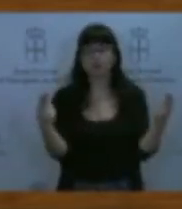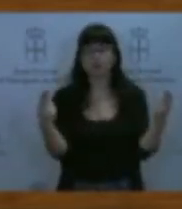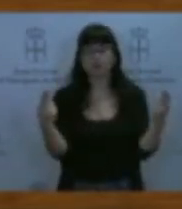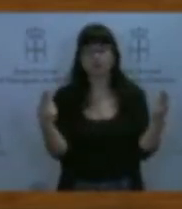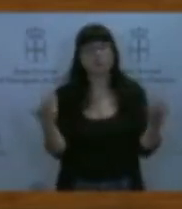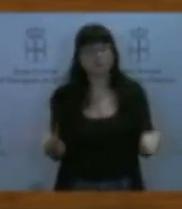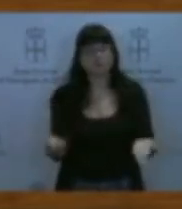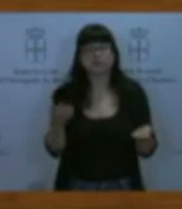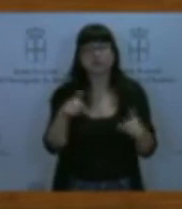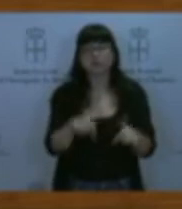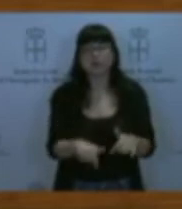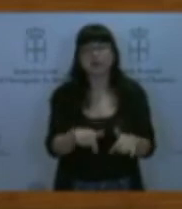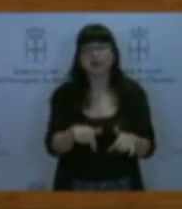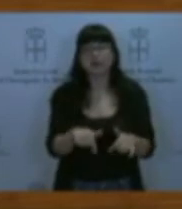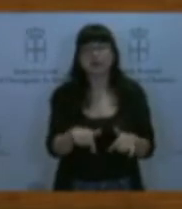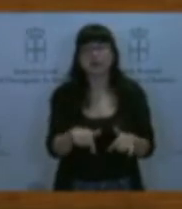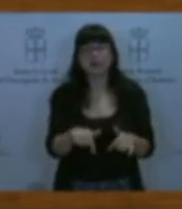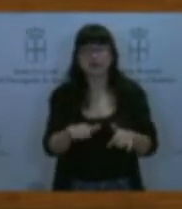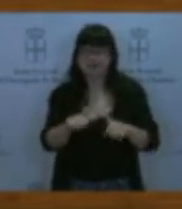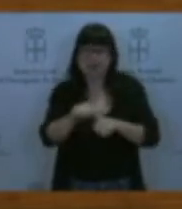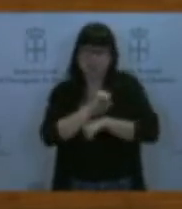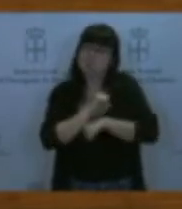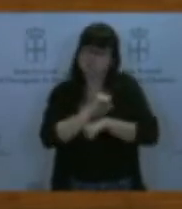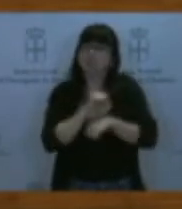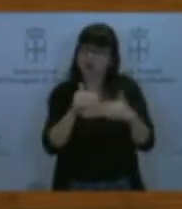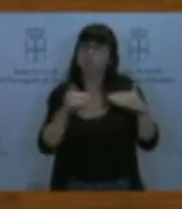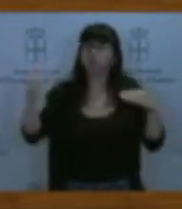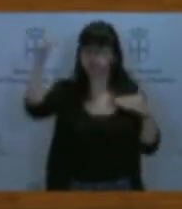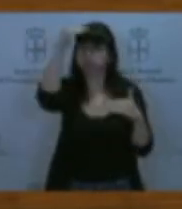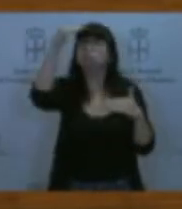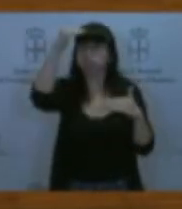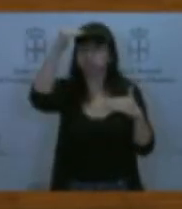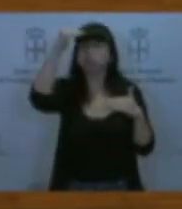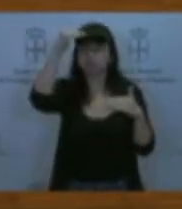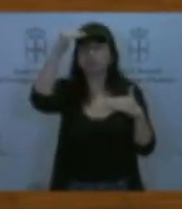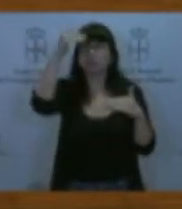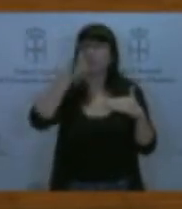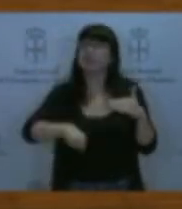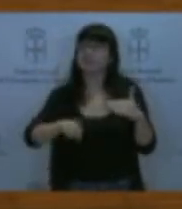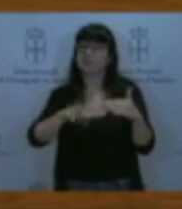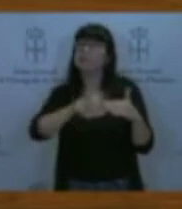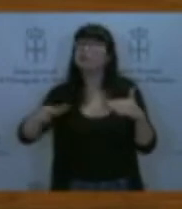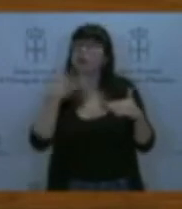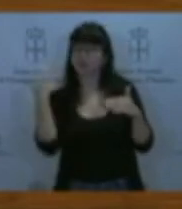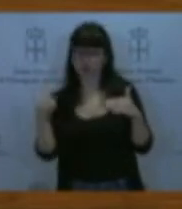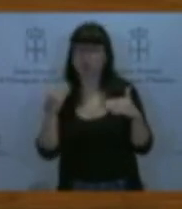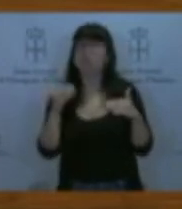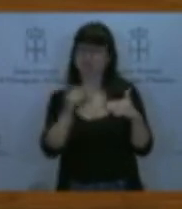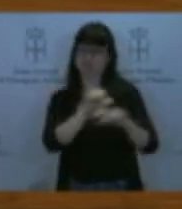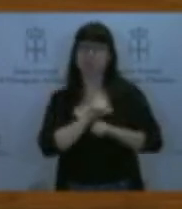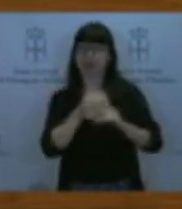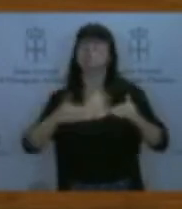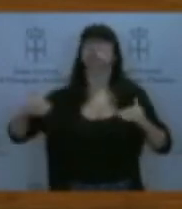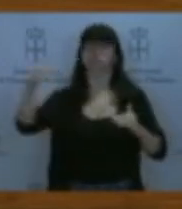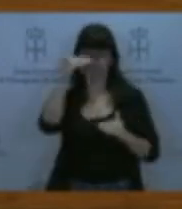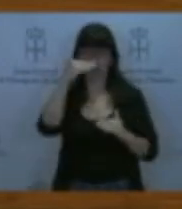muy elevados y aún muchísimo más elevados entre las y los jóvenes. Y también se verá beneficiada además la ciudadanía, porque los servicios